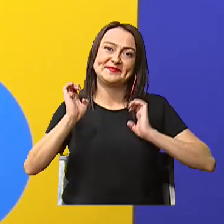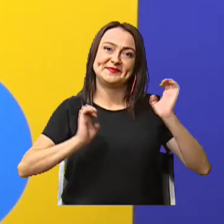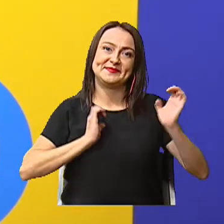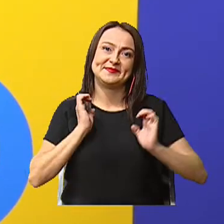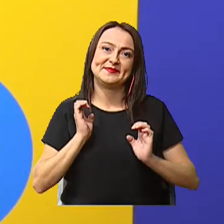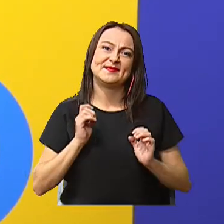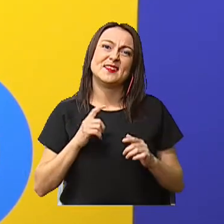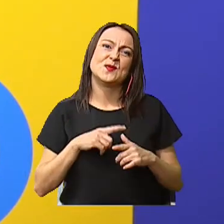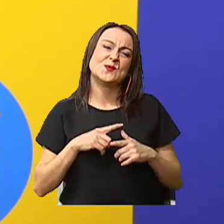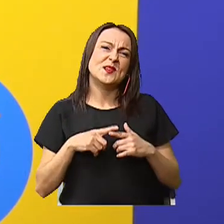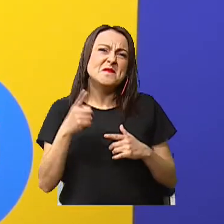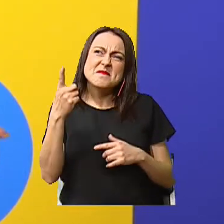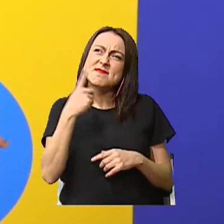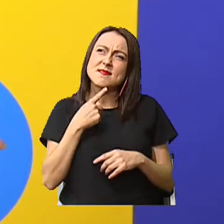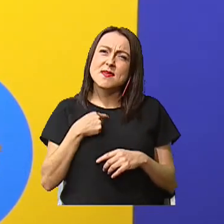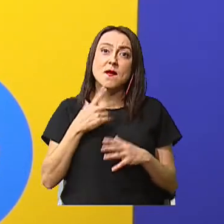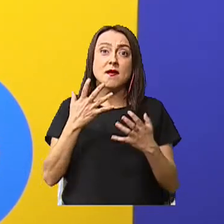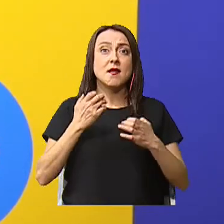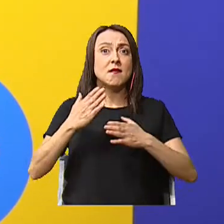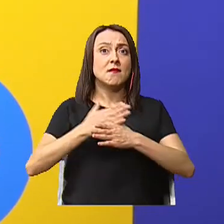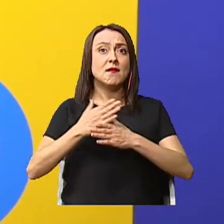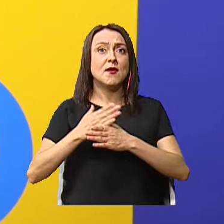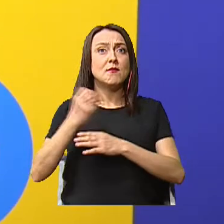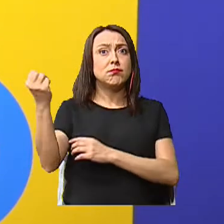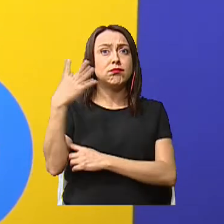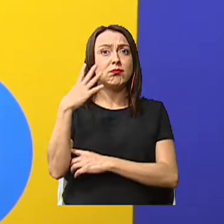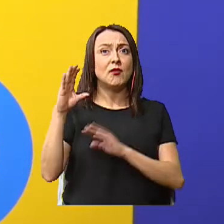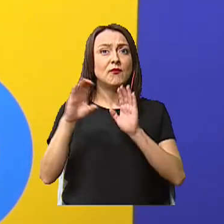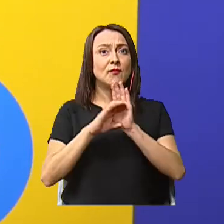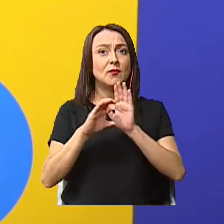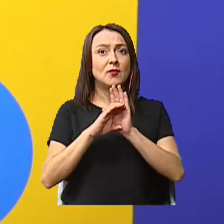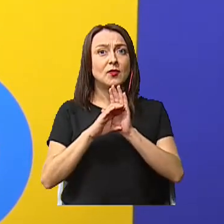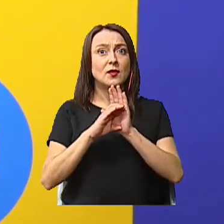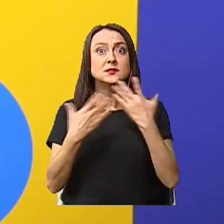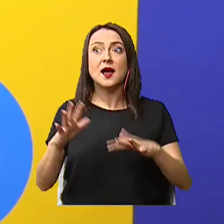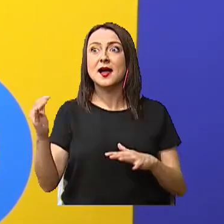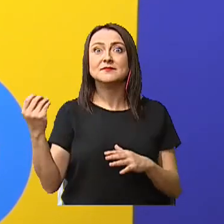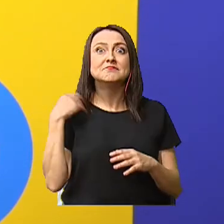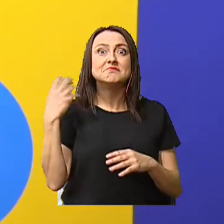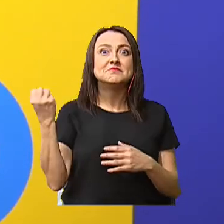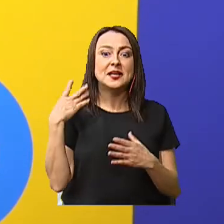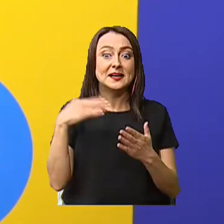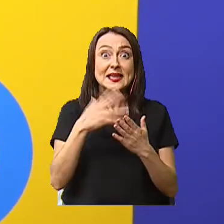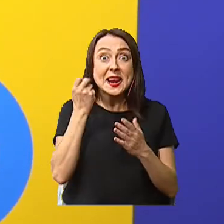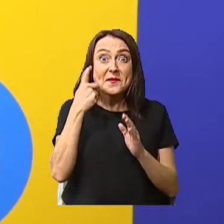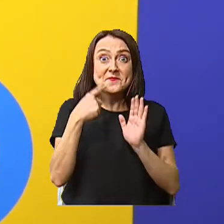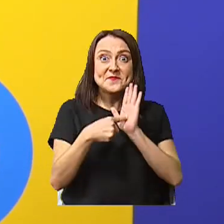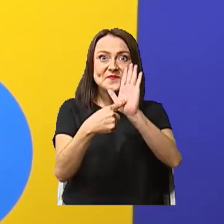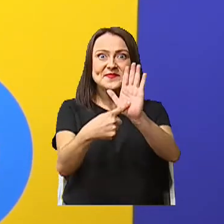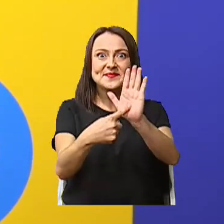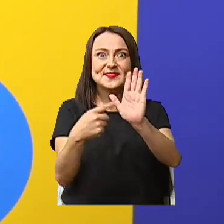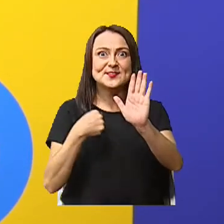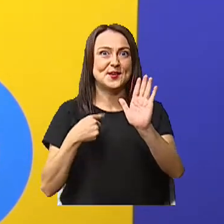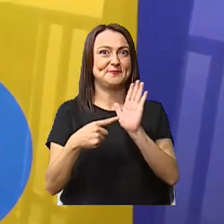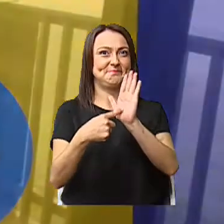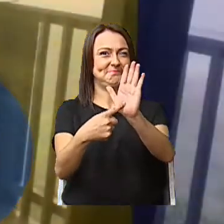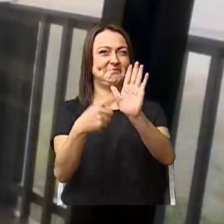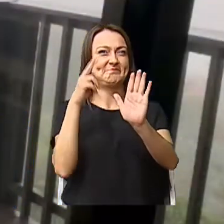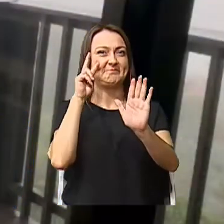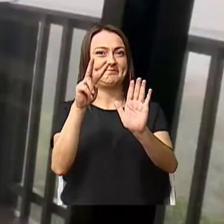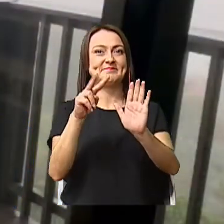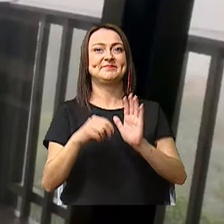Entonces, me dijo que quería compartirme una foto. Ya me llegó. ¿Quieren verla? Se las comparto.